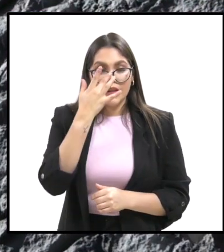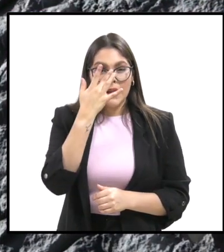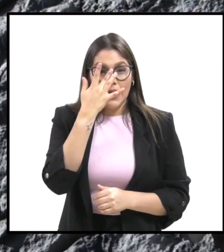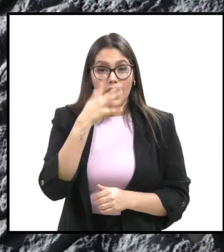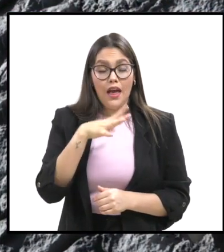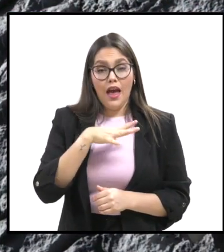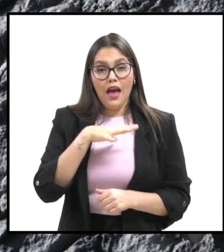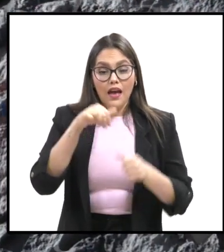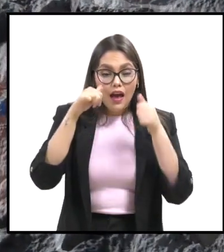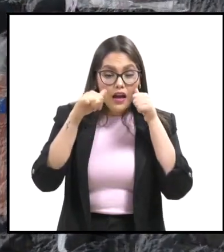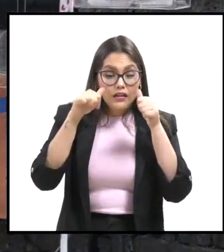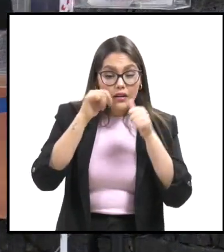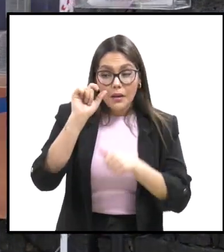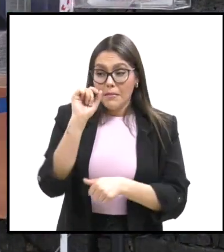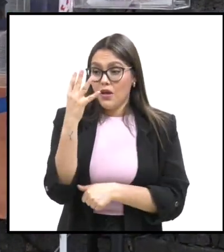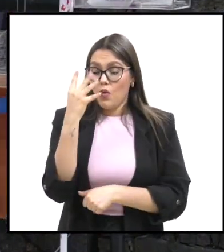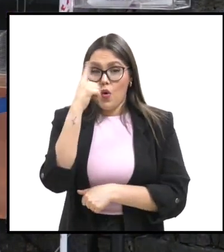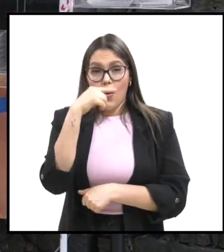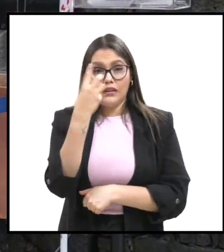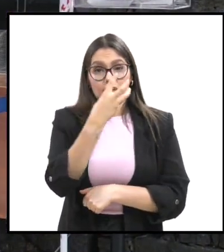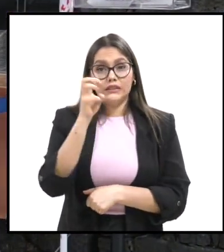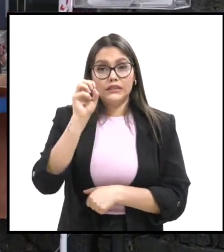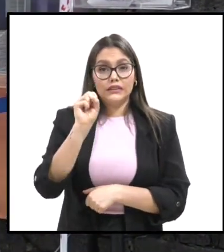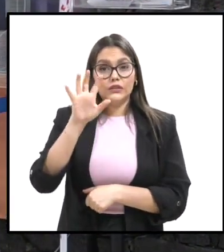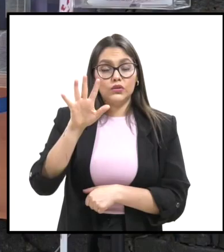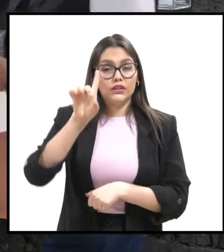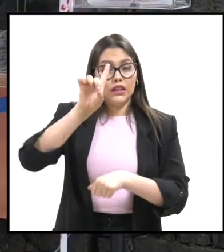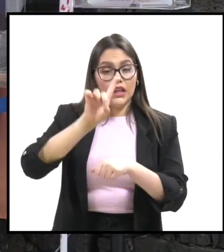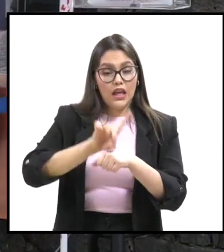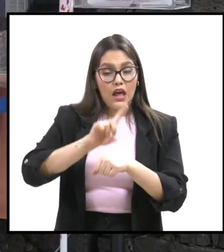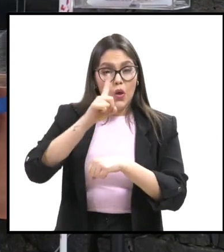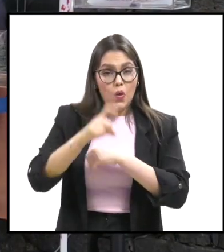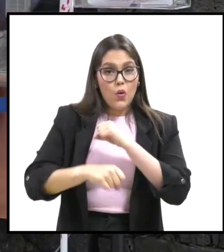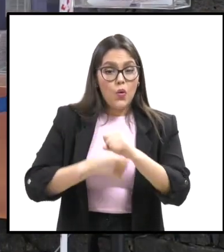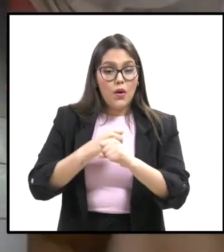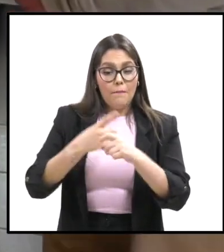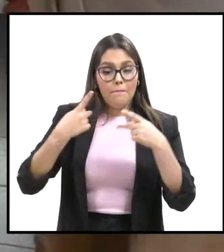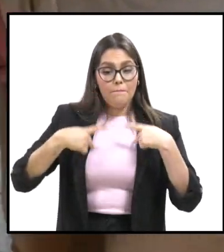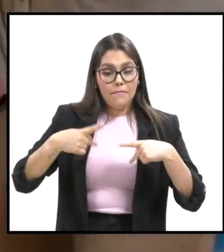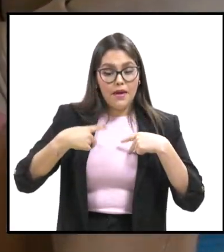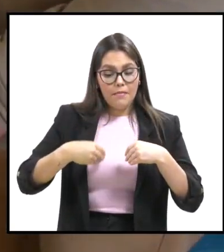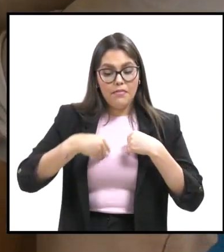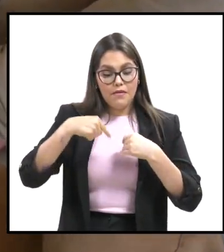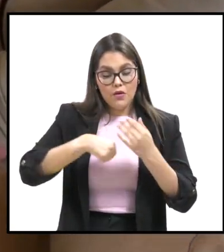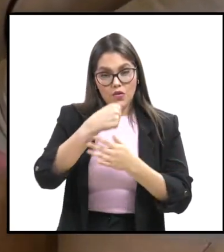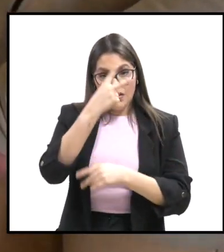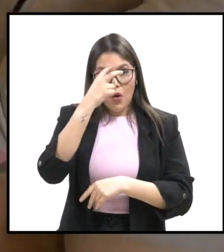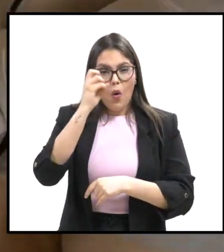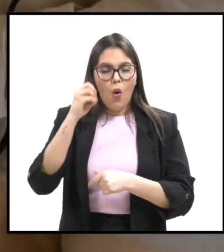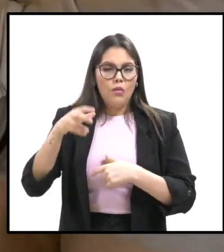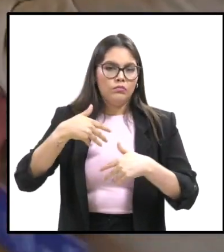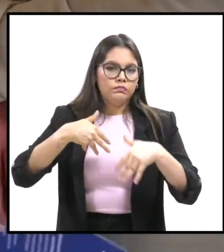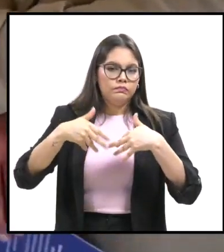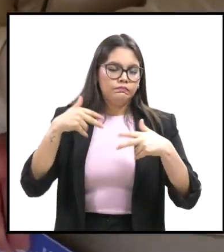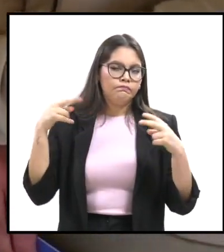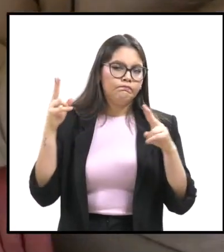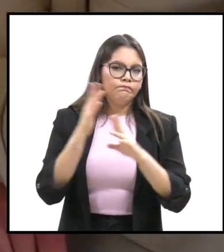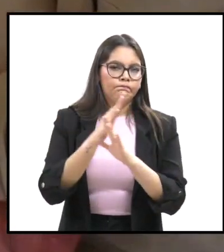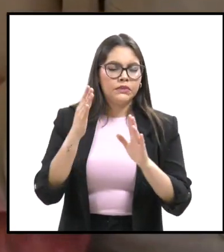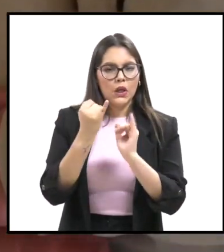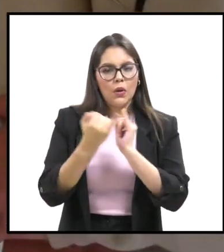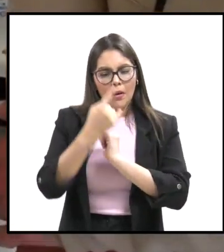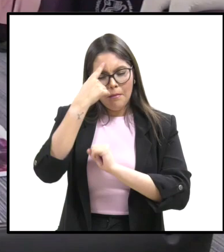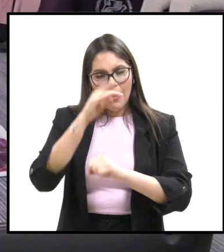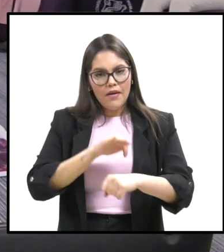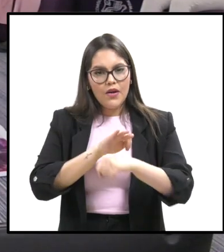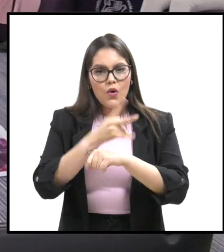Con atención las 24 horas todos los días del año para las personas que habitan y transitan en la ciudad, a fin